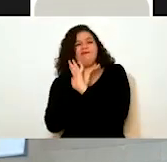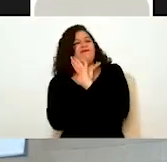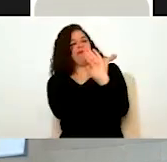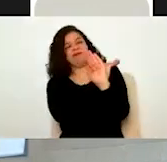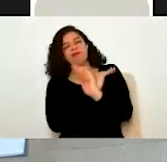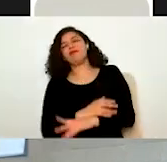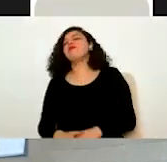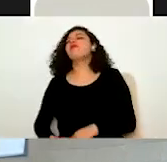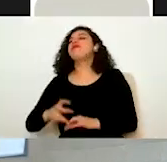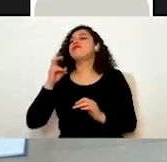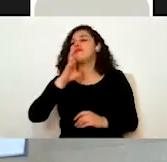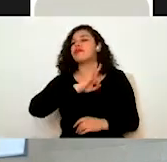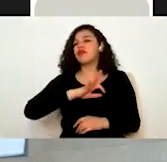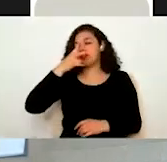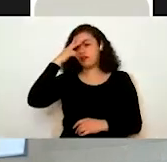plataforma de trámite digital.